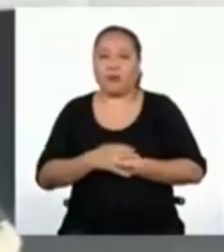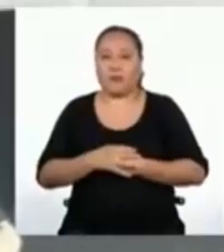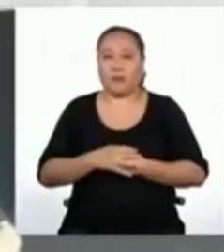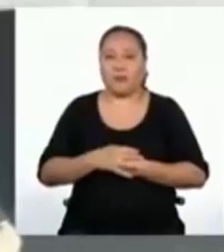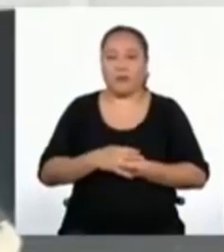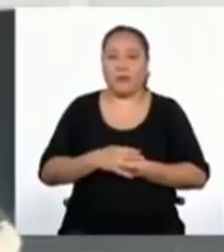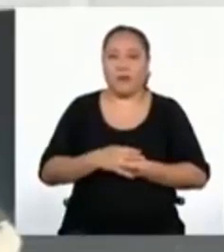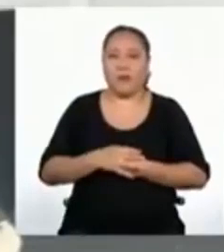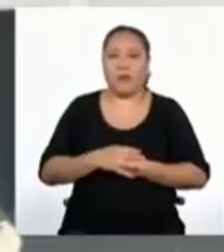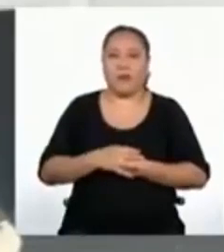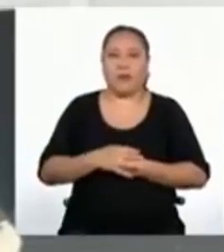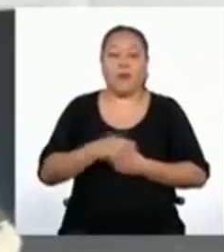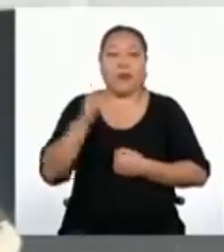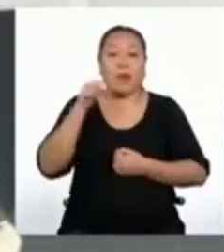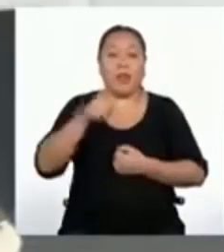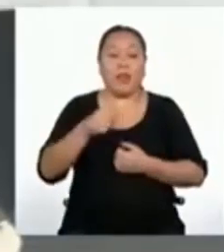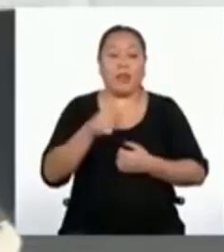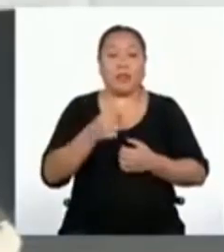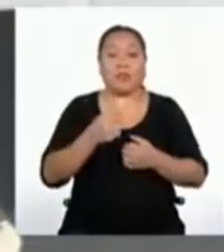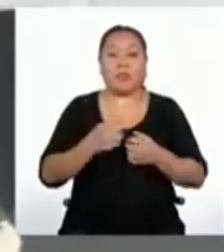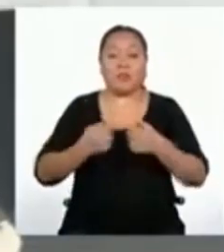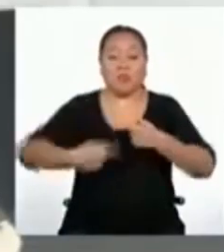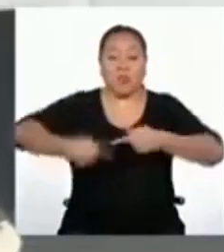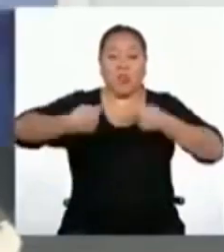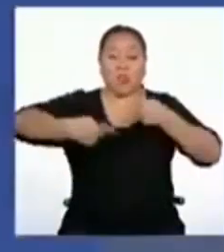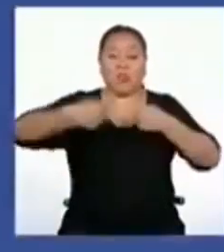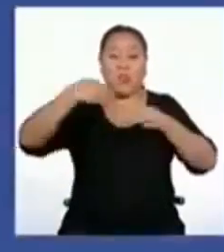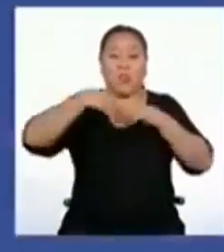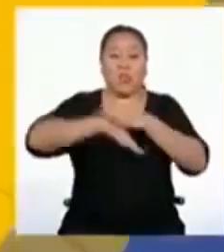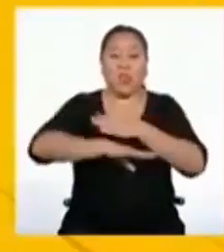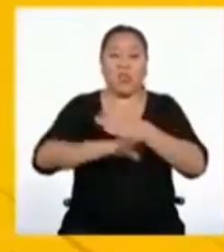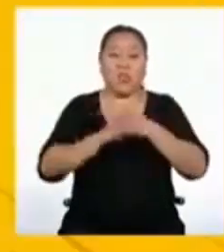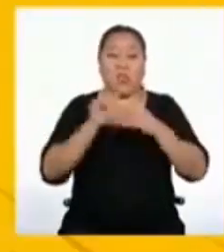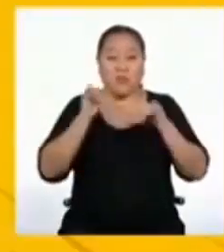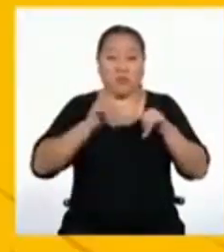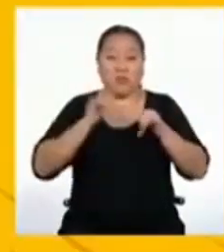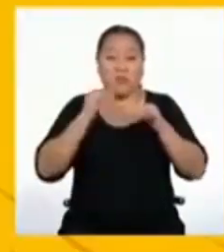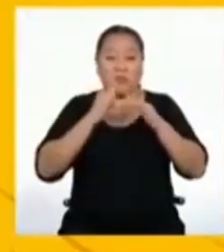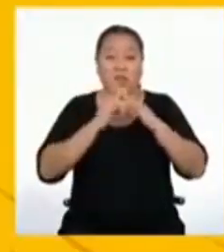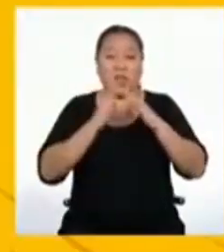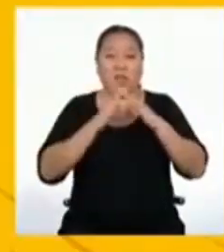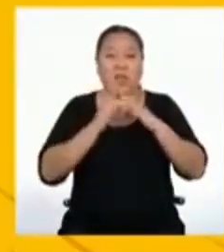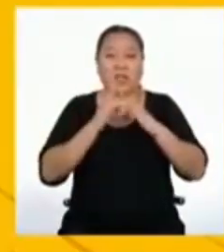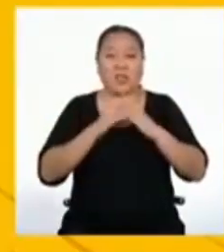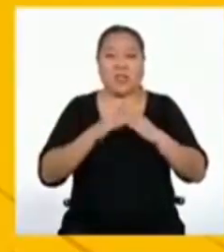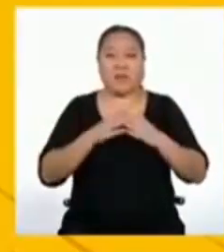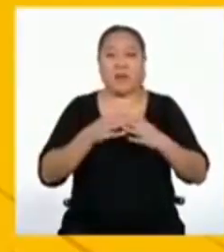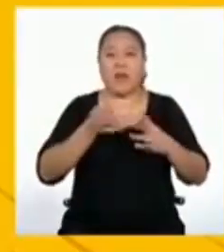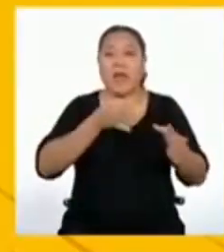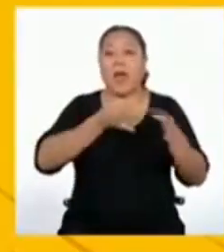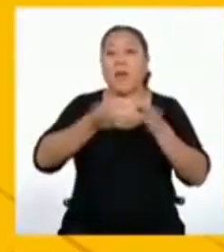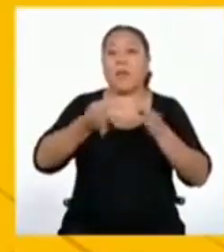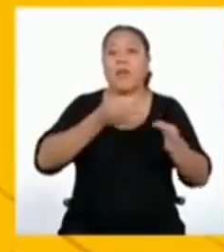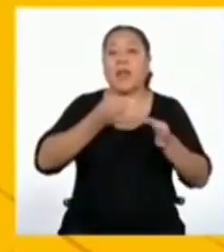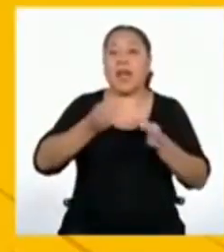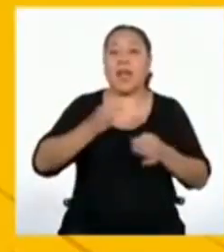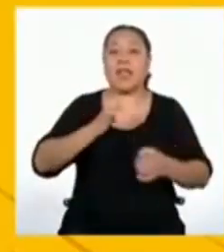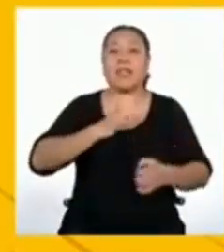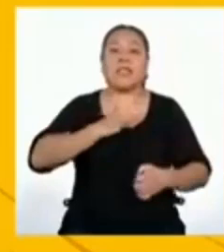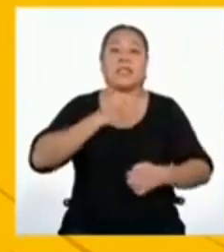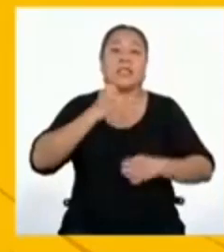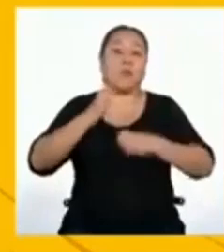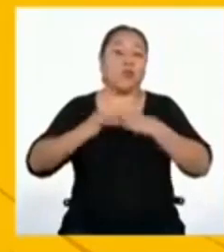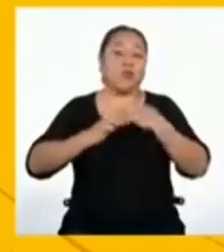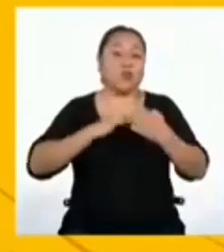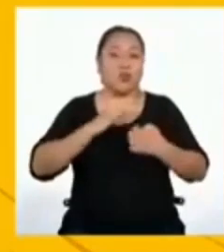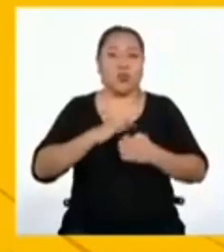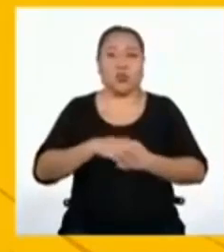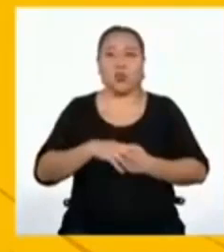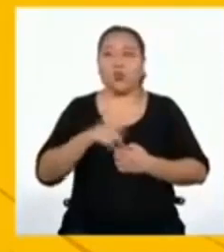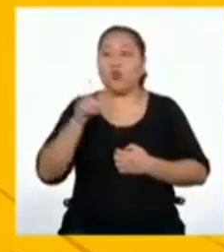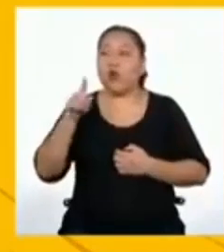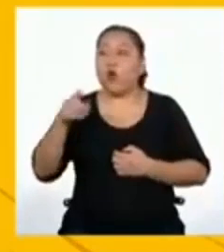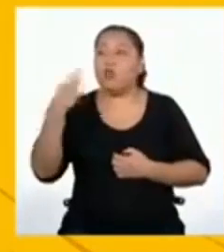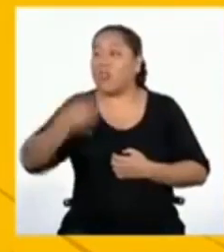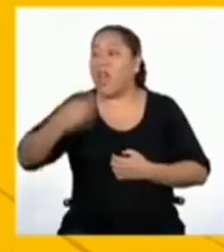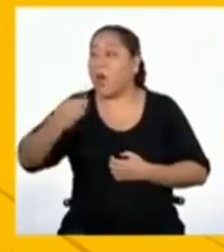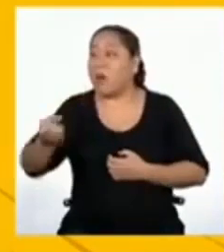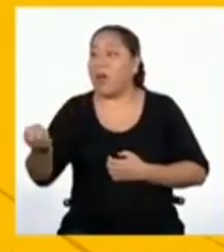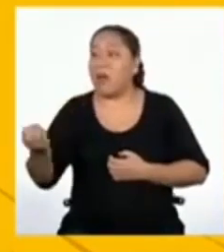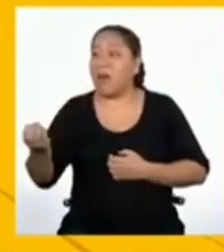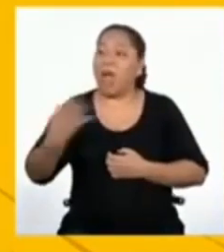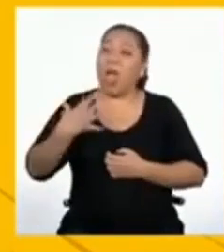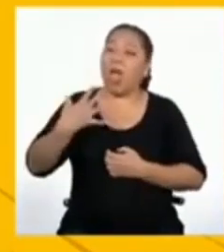la convivencia, al explicar nuestros sentimientos, podríamos tal vez, en lugar de decir, tú siempre me tratas así,